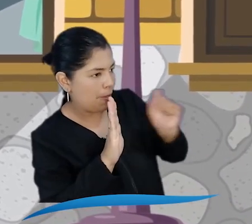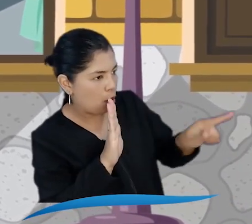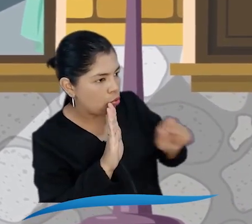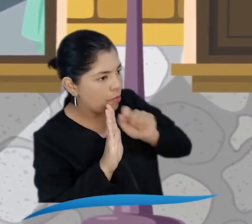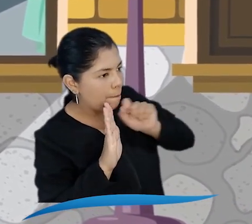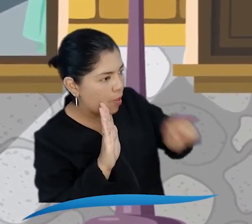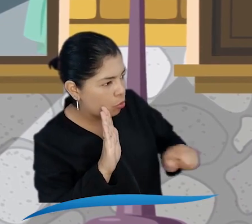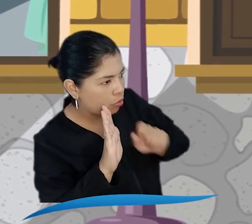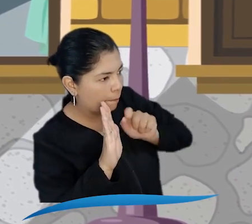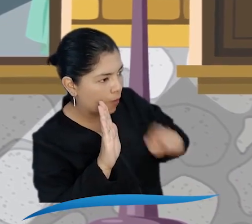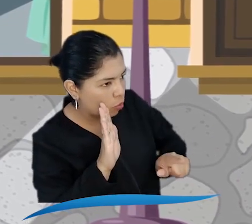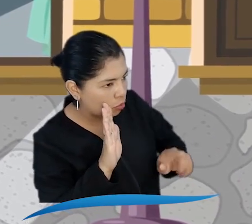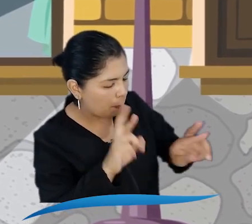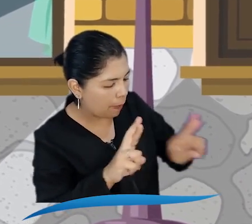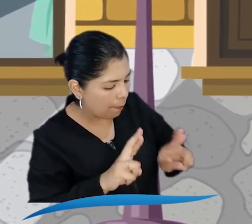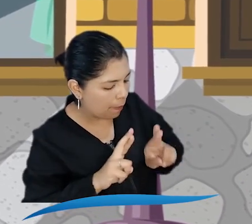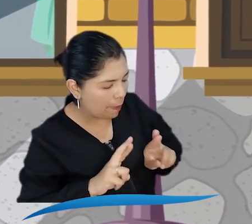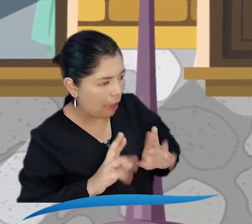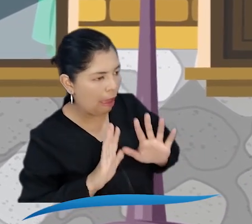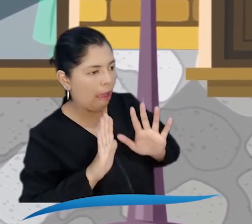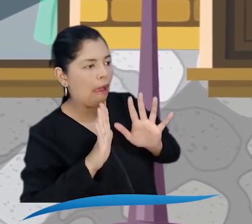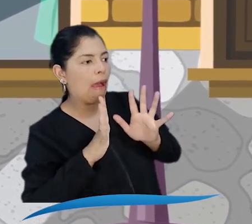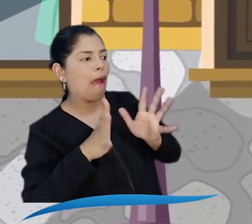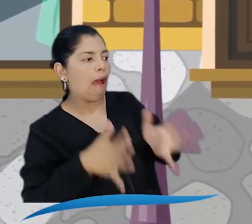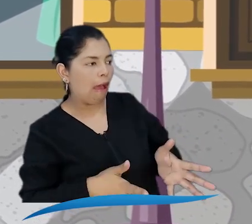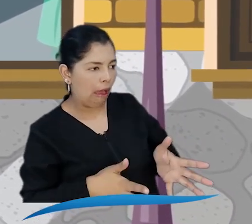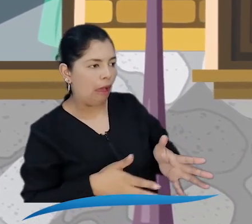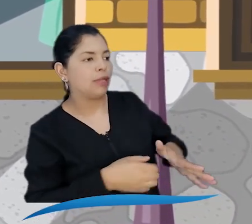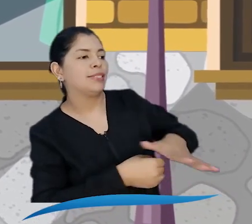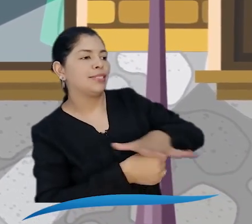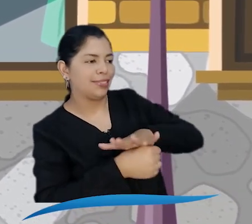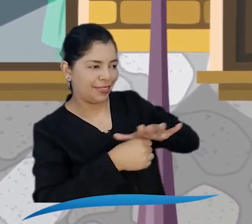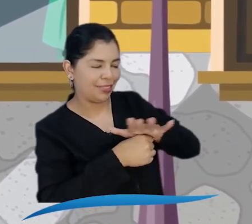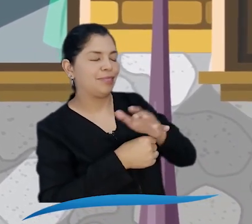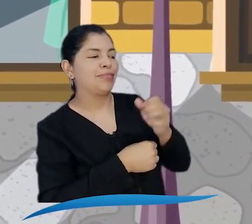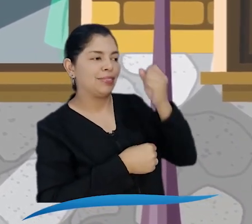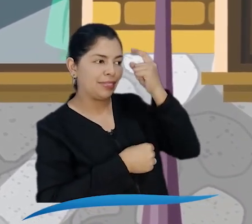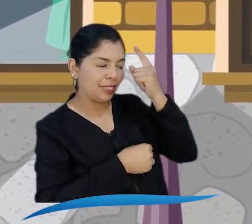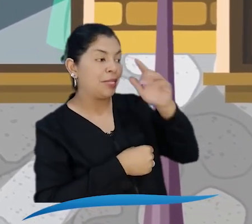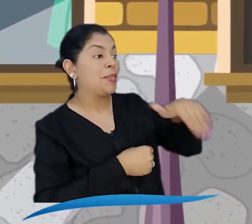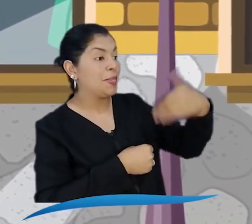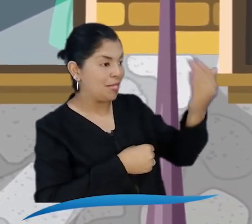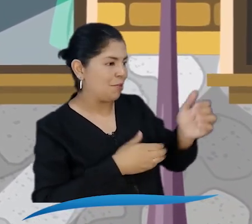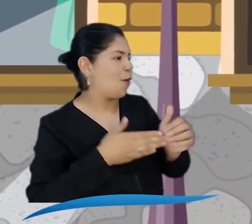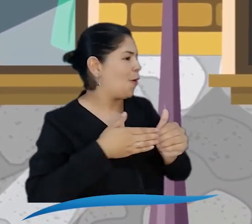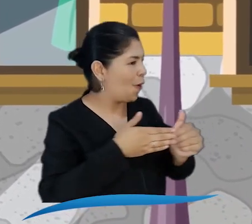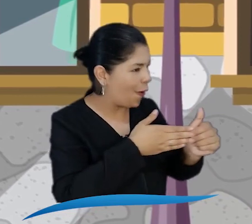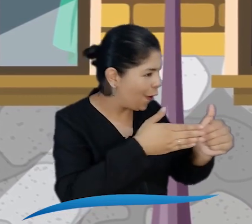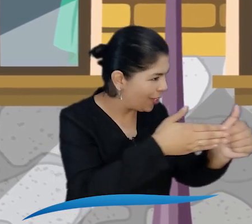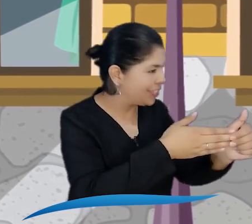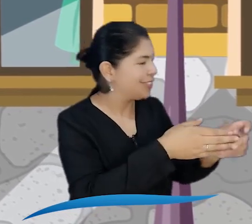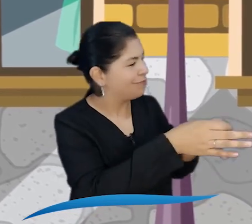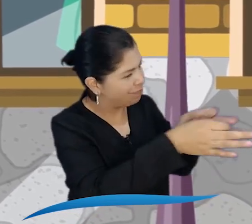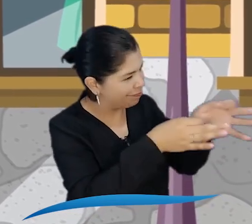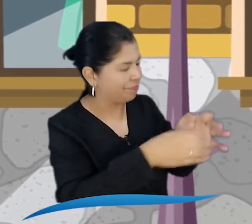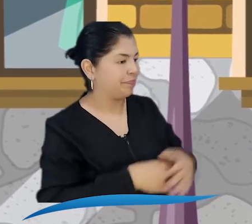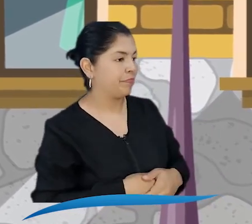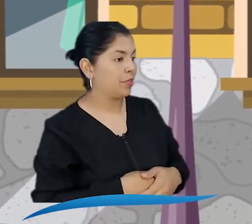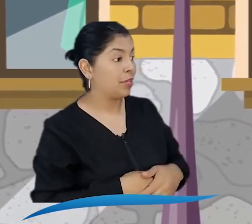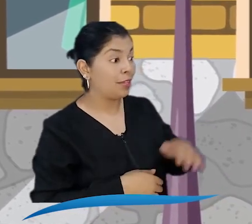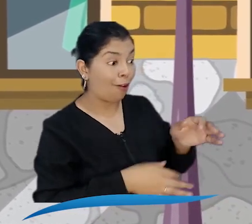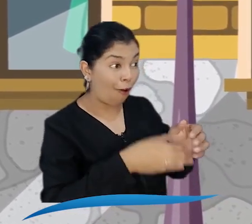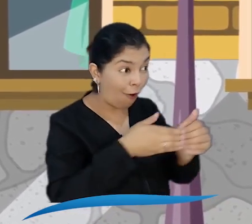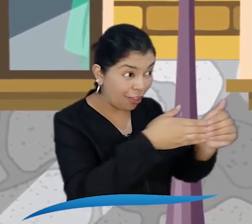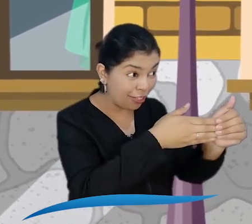comité usando la ruta de diagnóstico. Después de eso, los podemos orientar mejor en el proceso de conformación del comité de